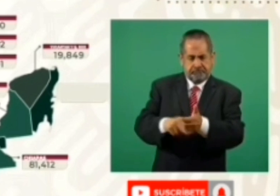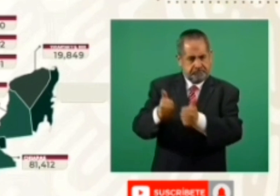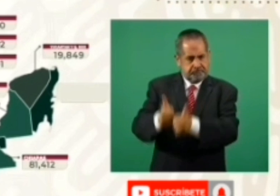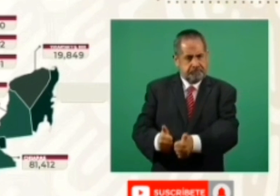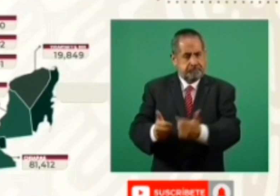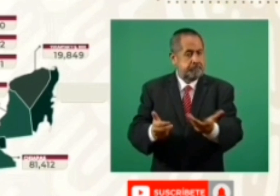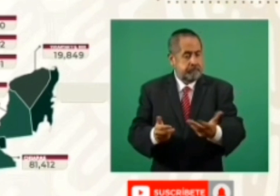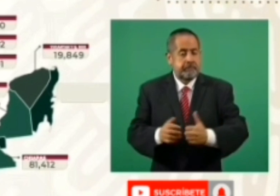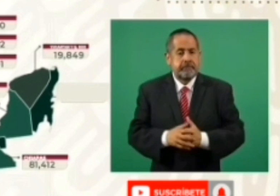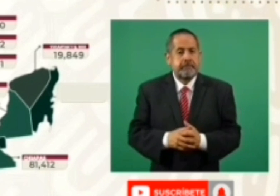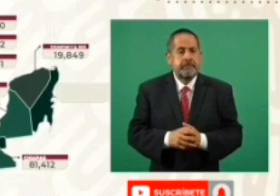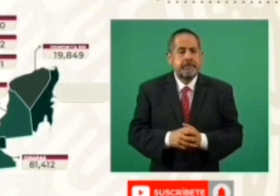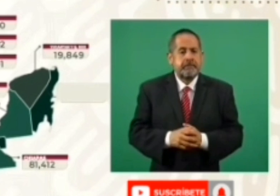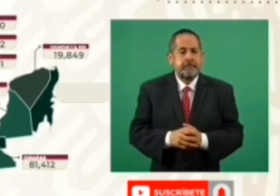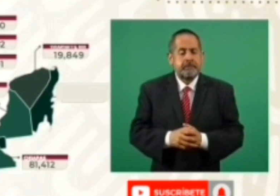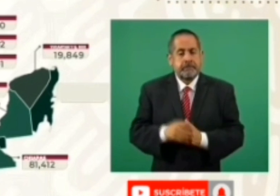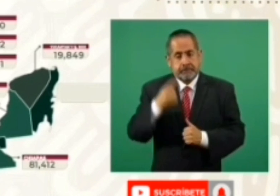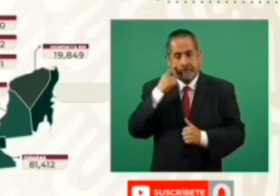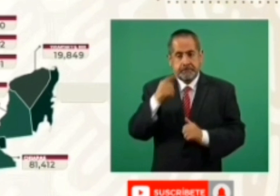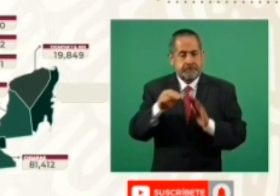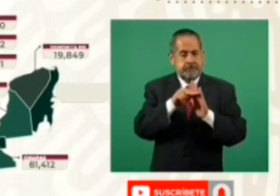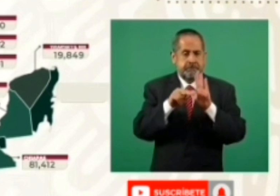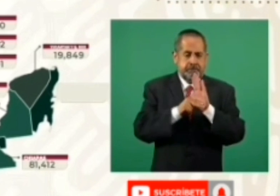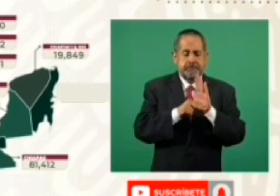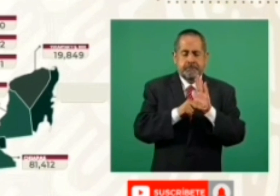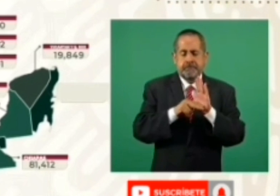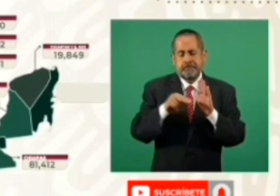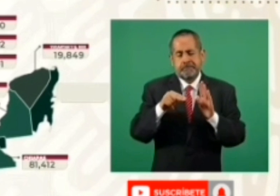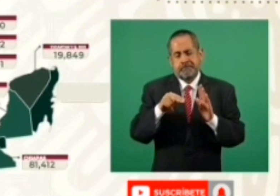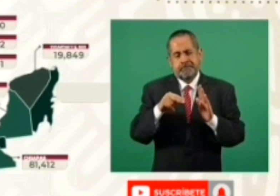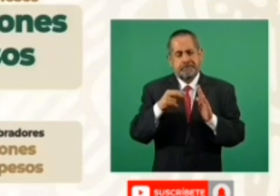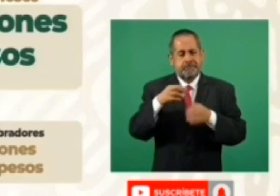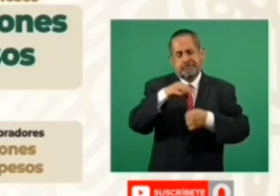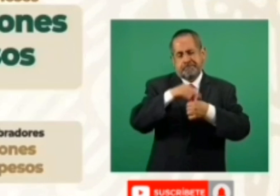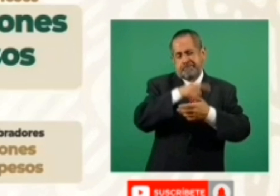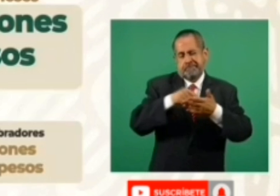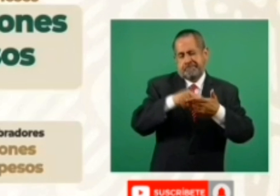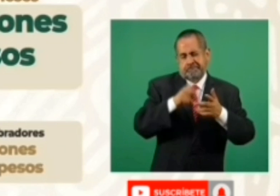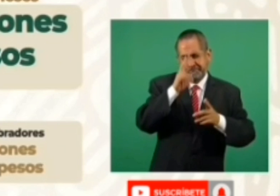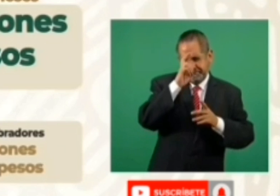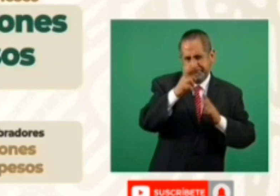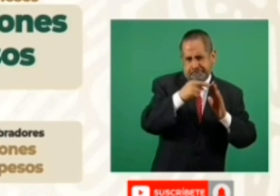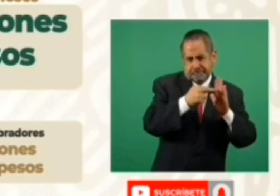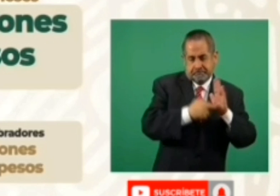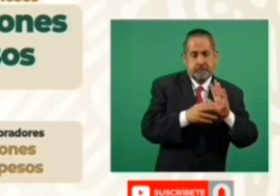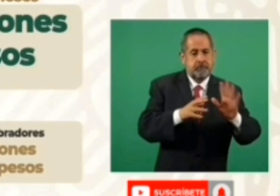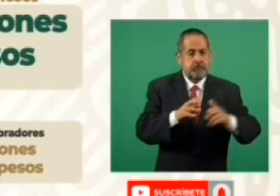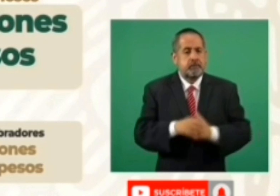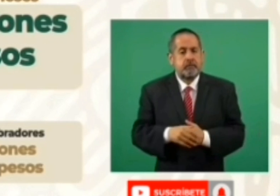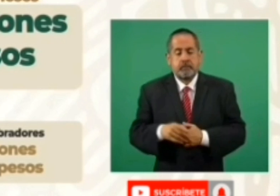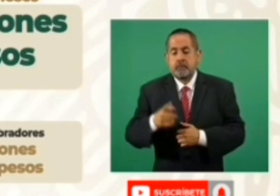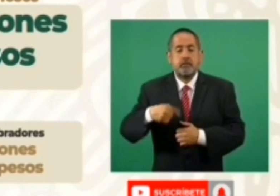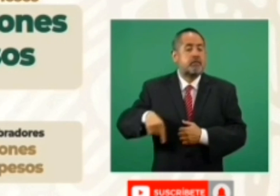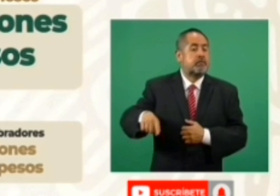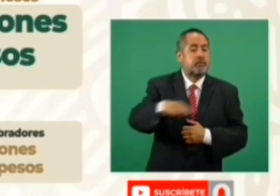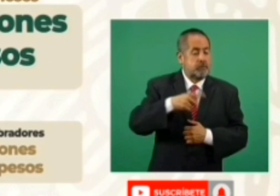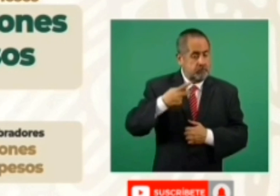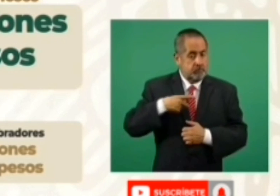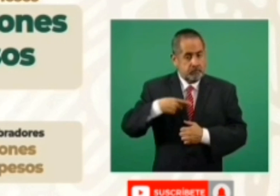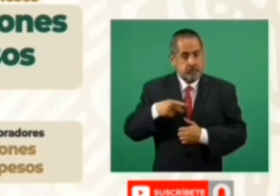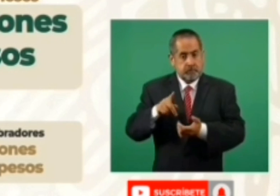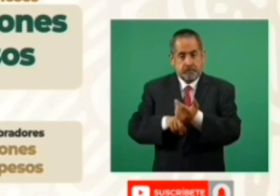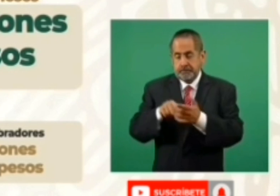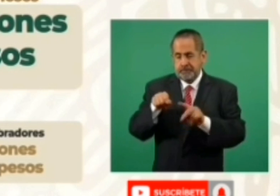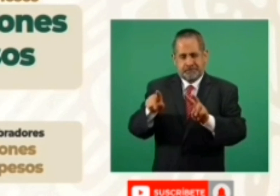cabalidad con la norma electoral y por indicaciones del presidente, las sembradoras y los sembradores que forman parte de este